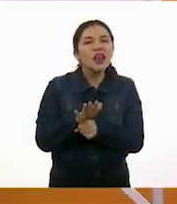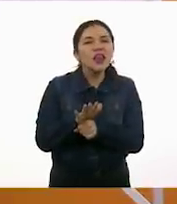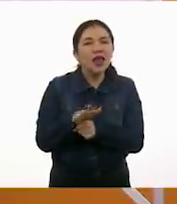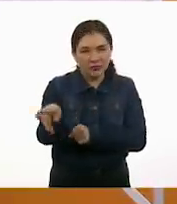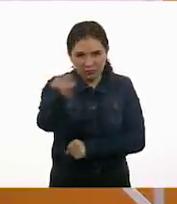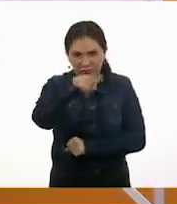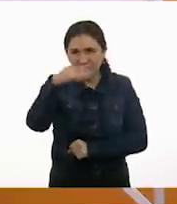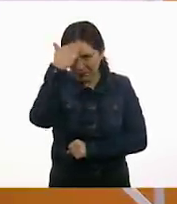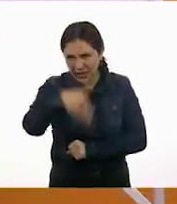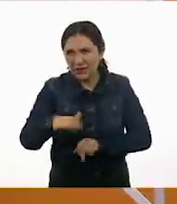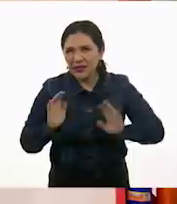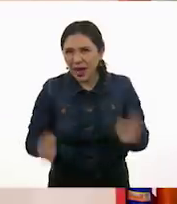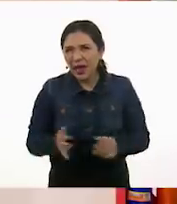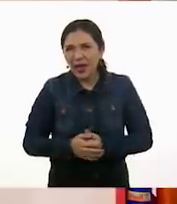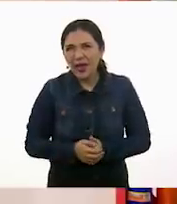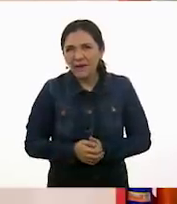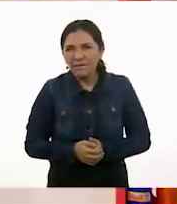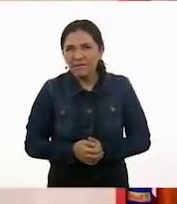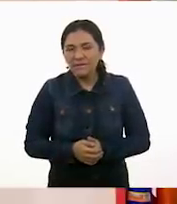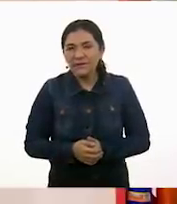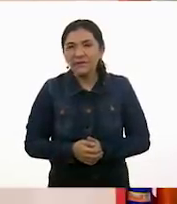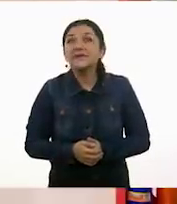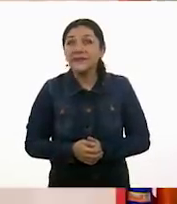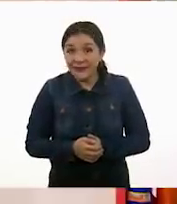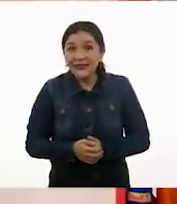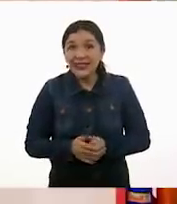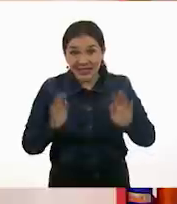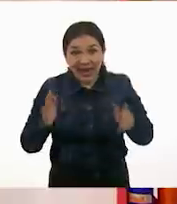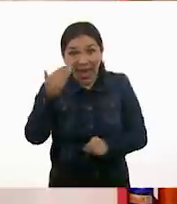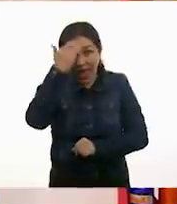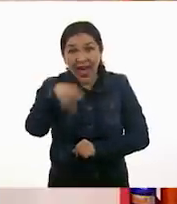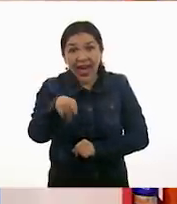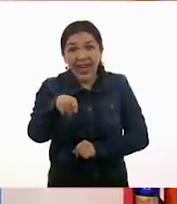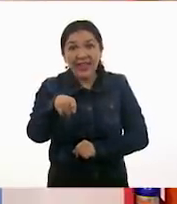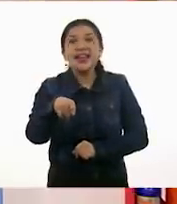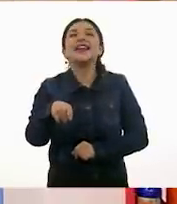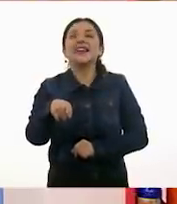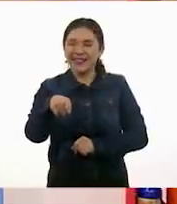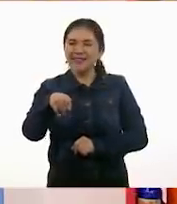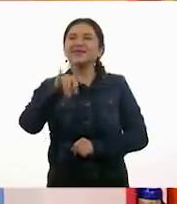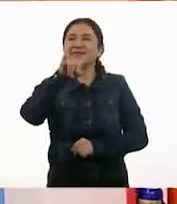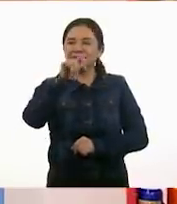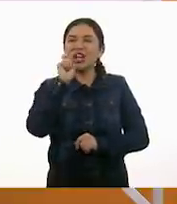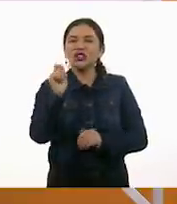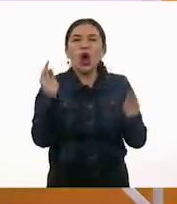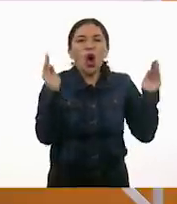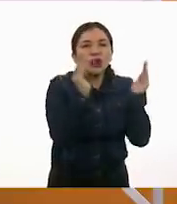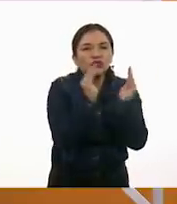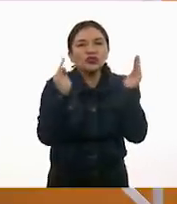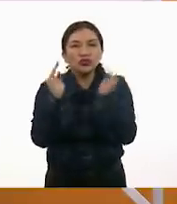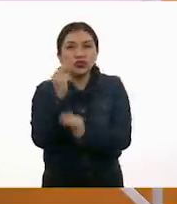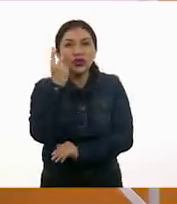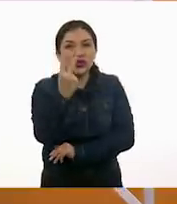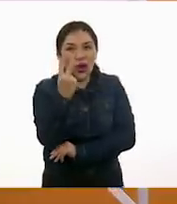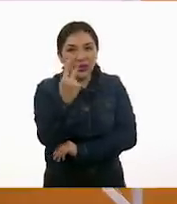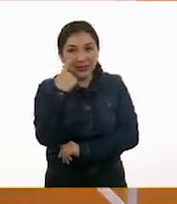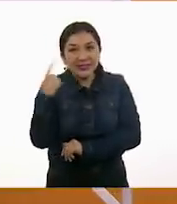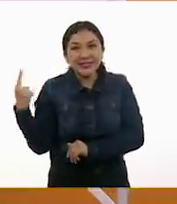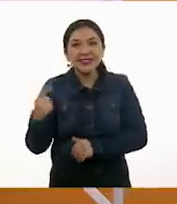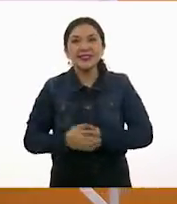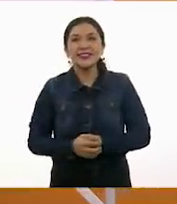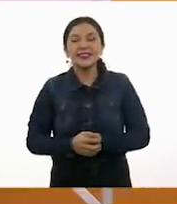casa, ¿ya lo sabes? ¿Sí? Claro, son los pequeños. A ver.